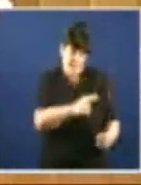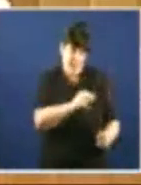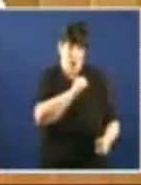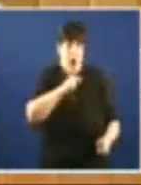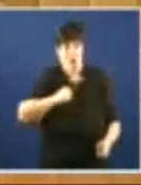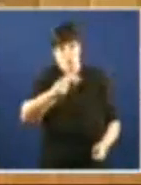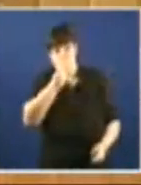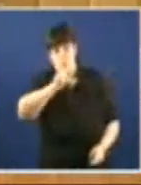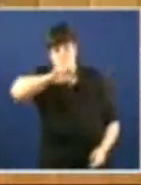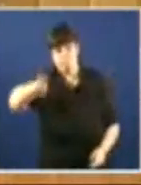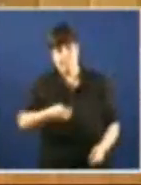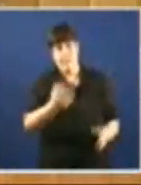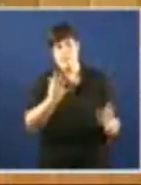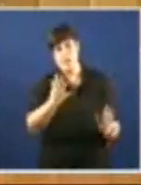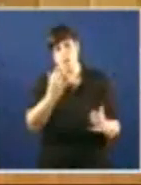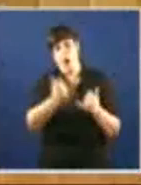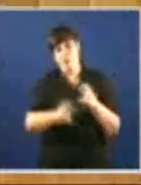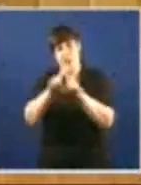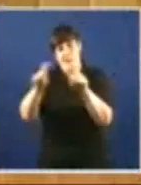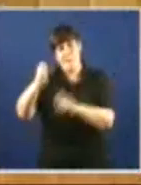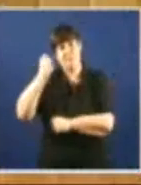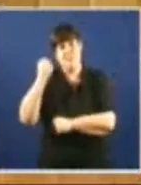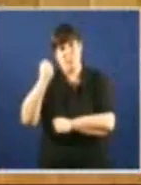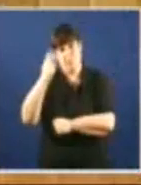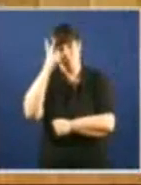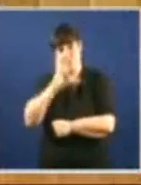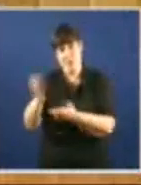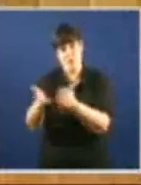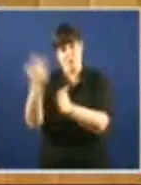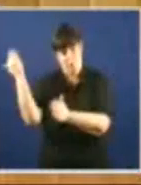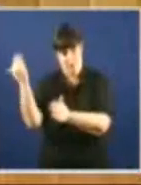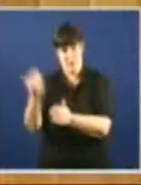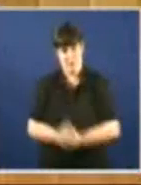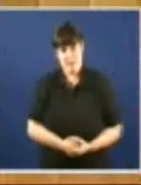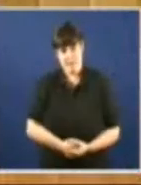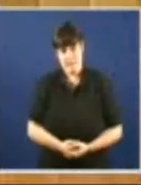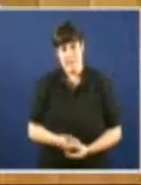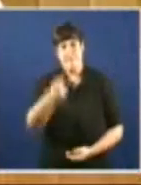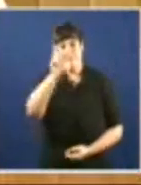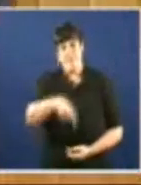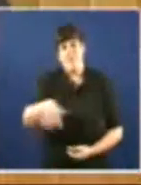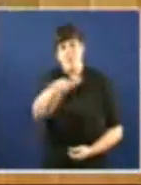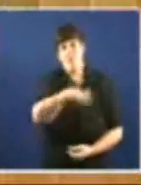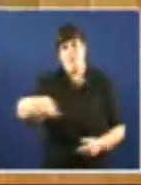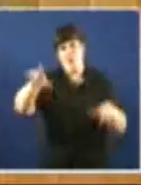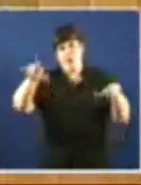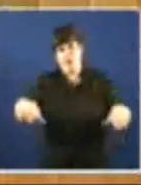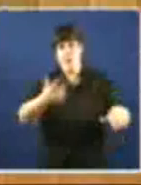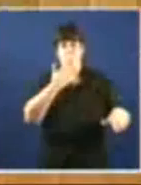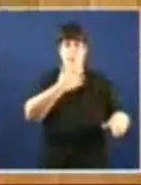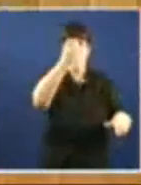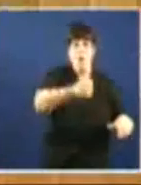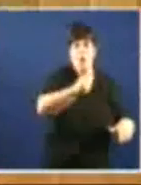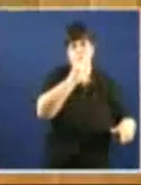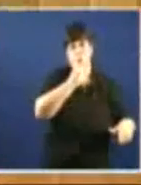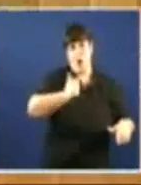que quitar Os privilexios A Unión Fenosa Endesa Iberdrola Podense E poñer límites As grandes superficies Que abusan Dos productores de leite Dos de polos